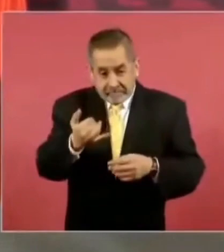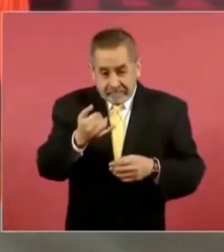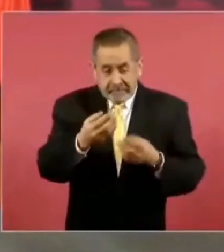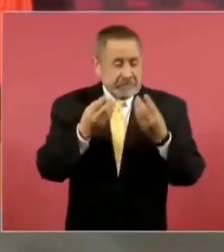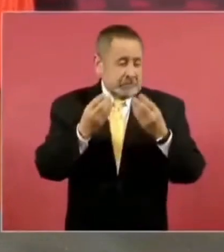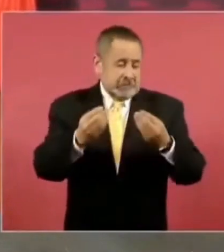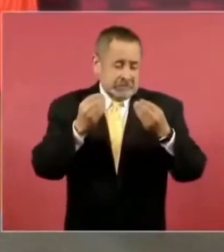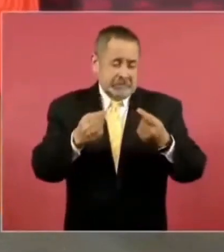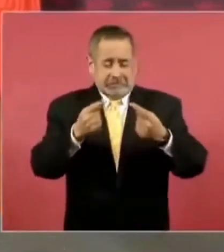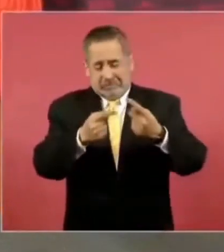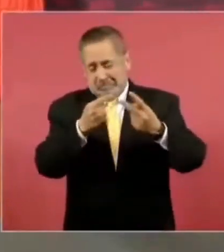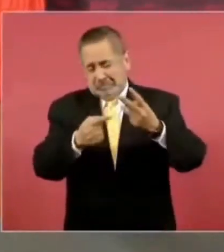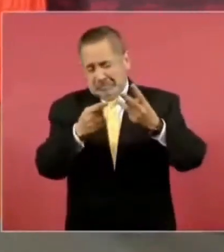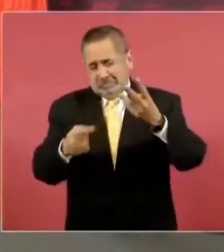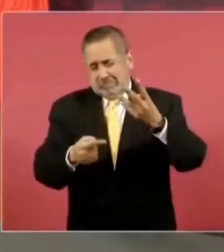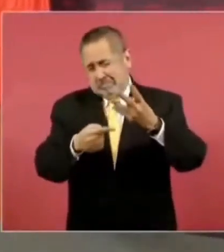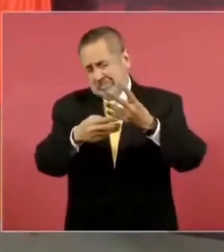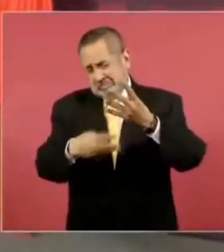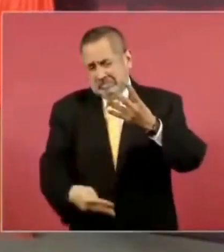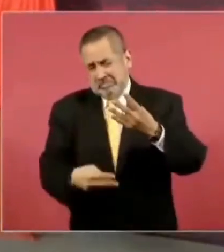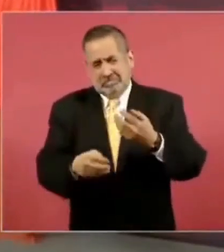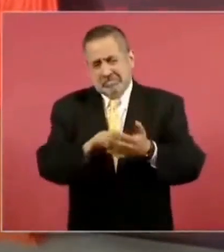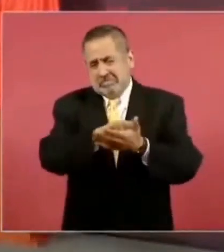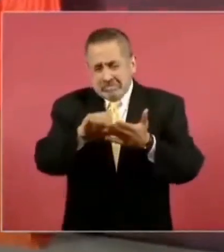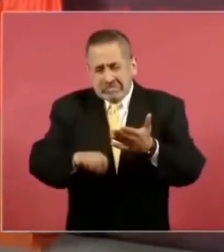muchísimas cosas. Entonces, ¿cómo